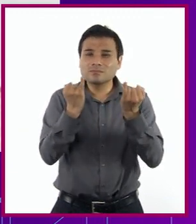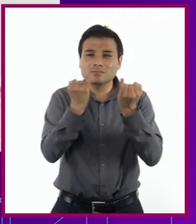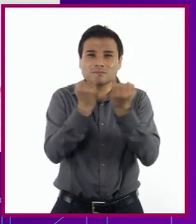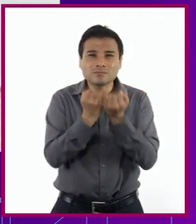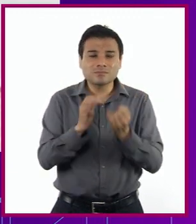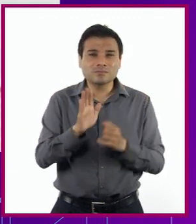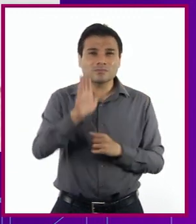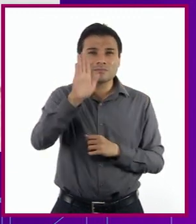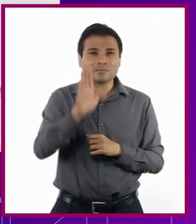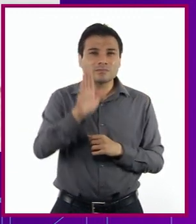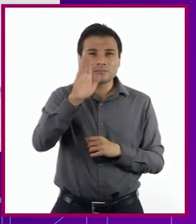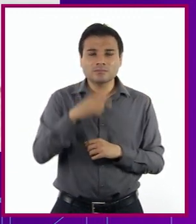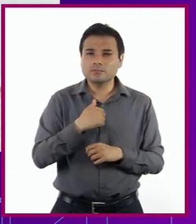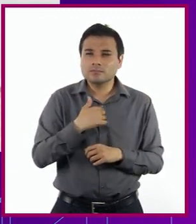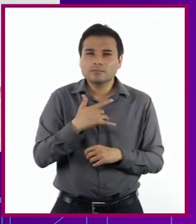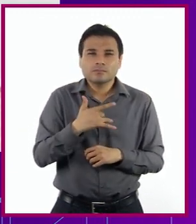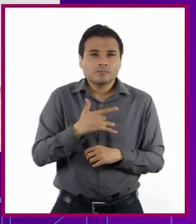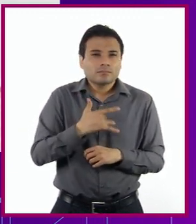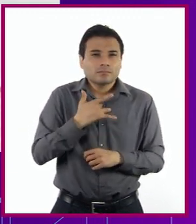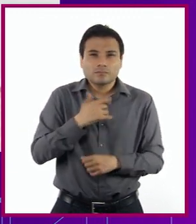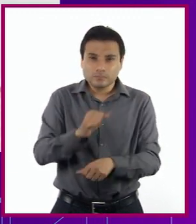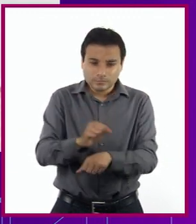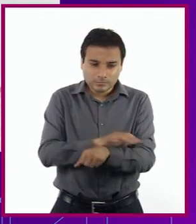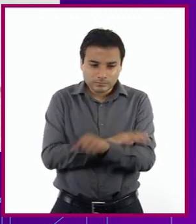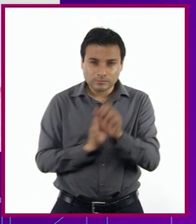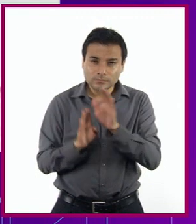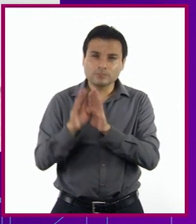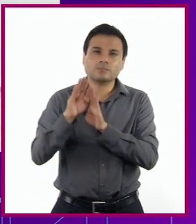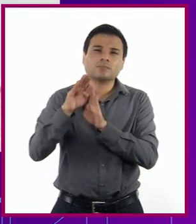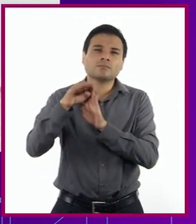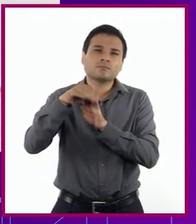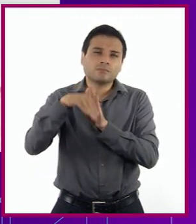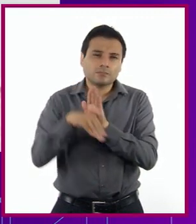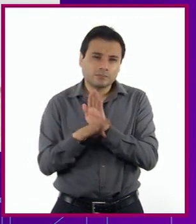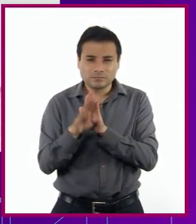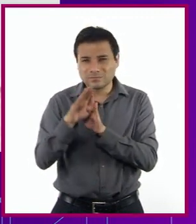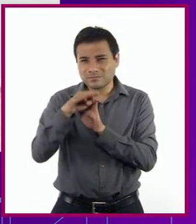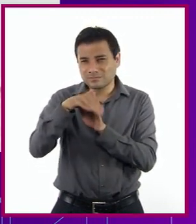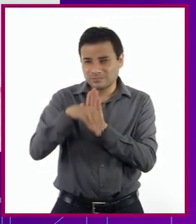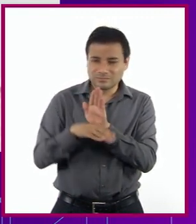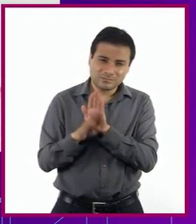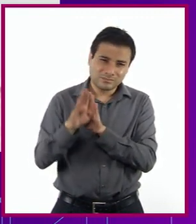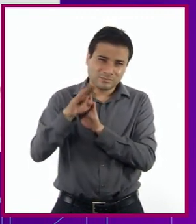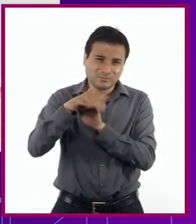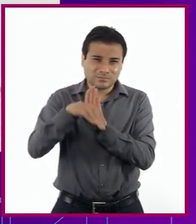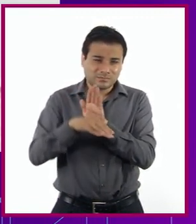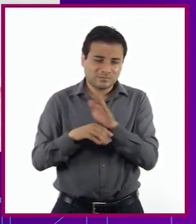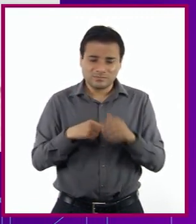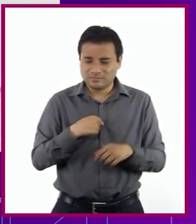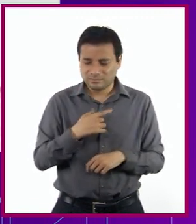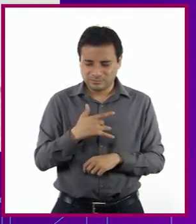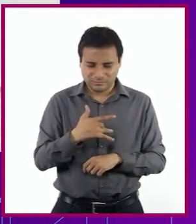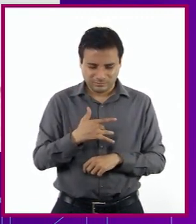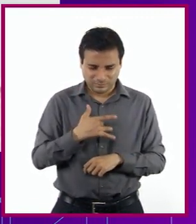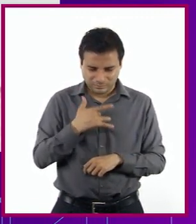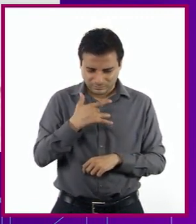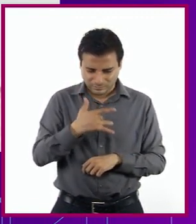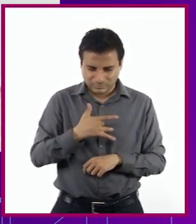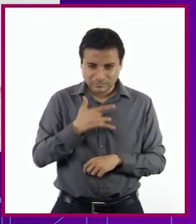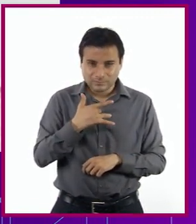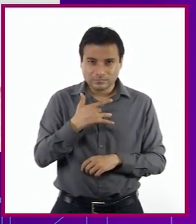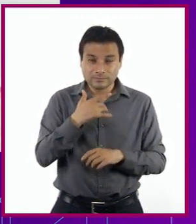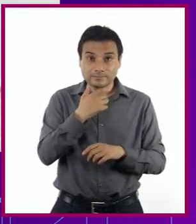Sientes una montaña rusa de emociones Y comienzas a valorar Y valorar cada